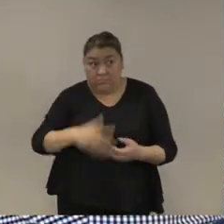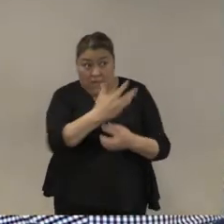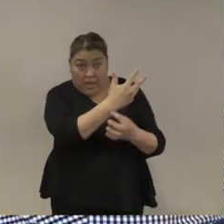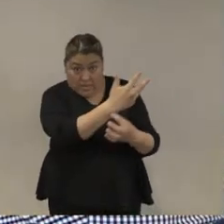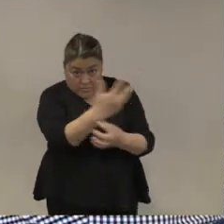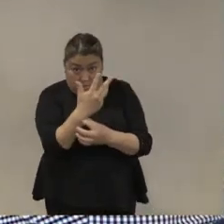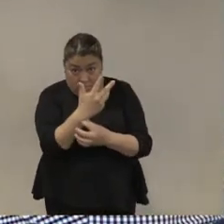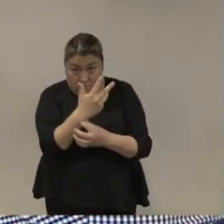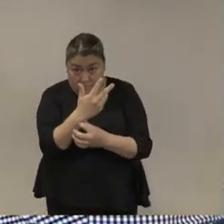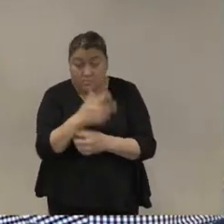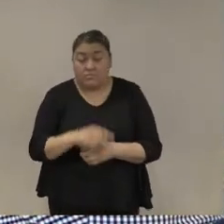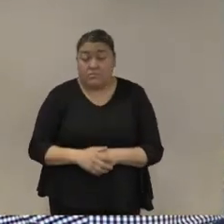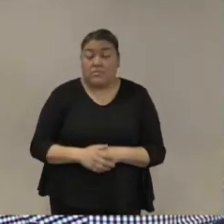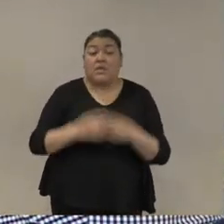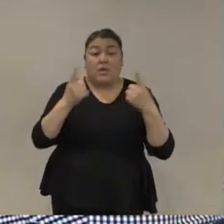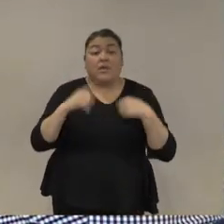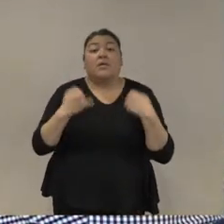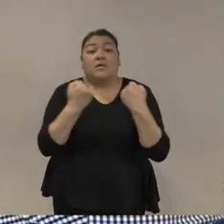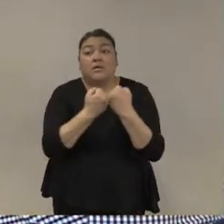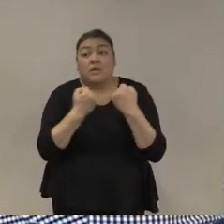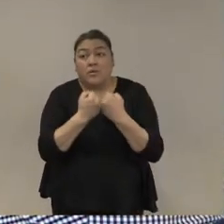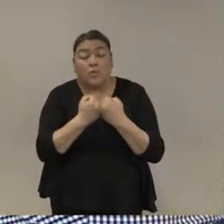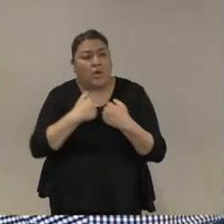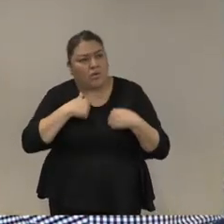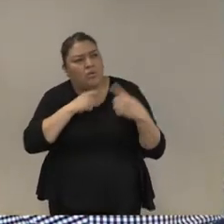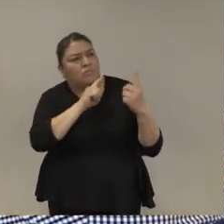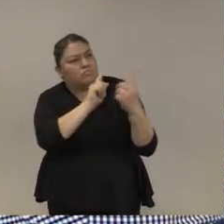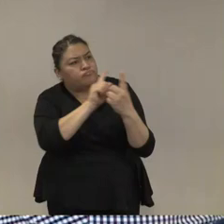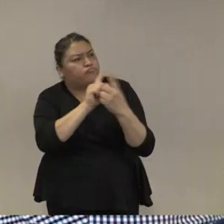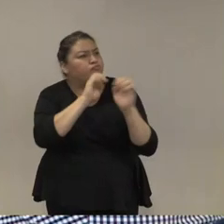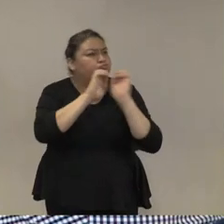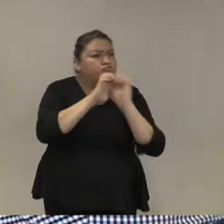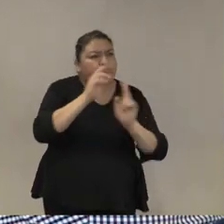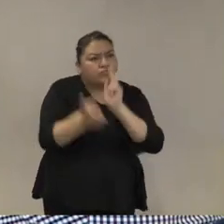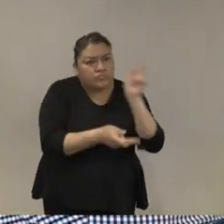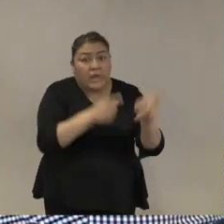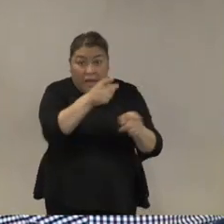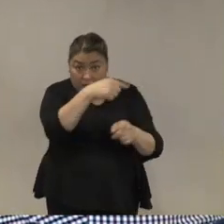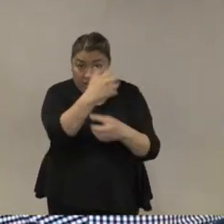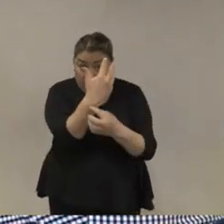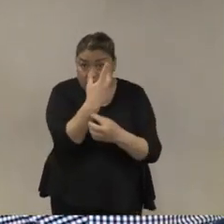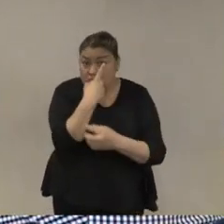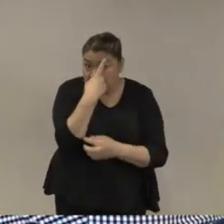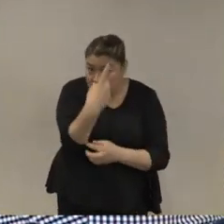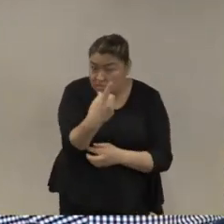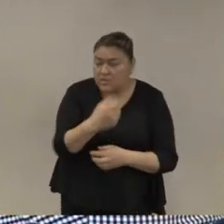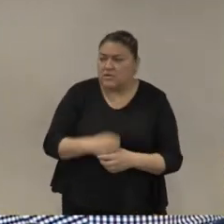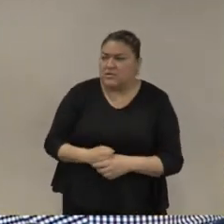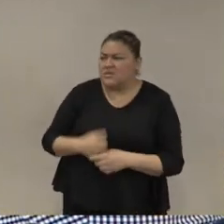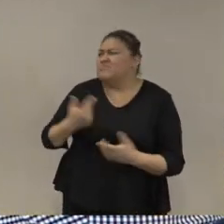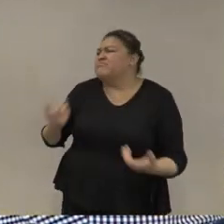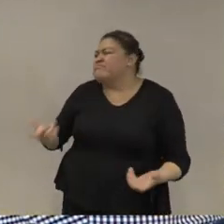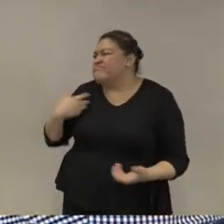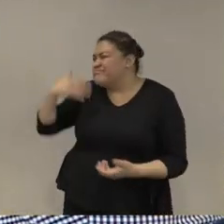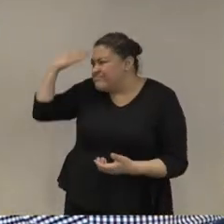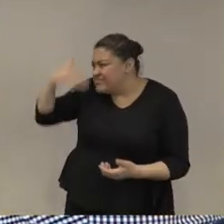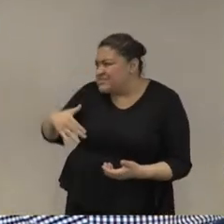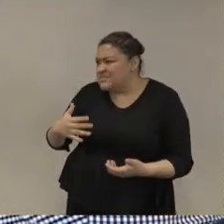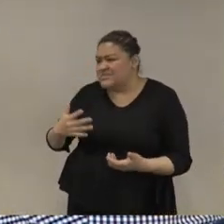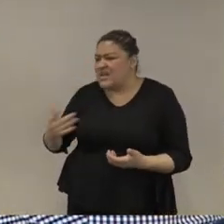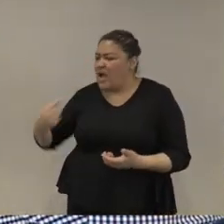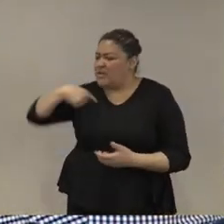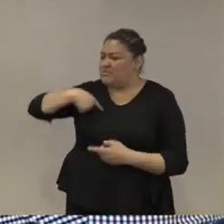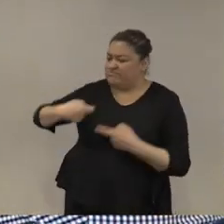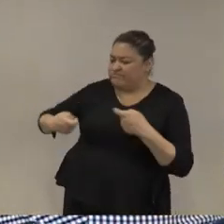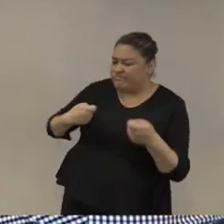por otra parte veo que son muchas veces las limitadas y existentes formas de control